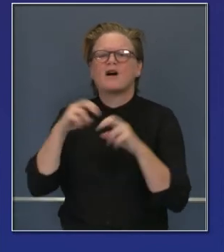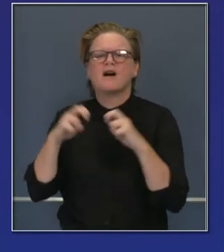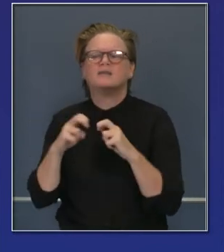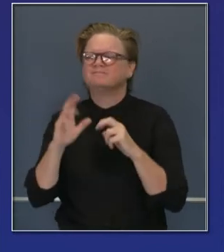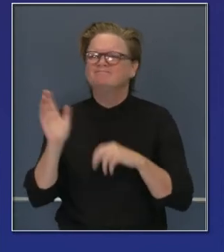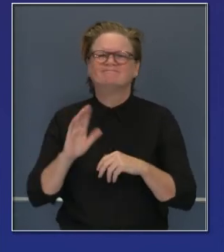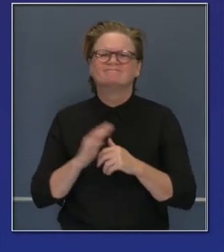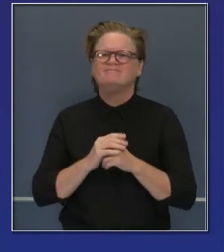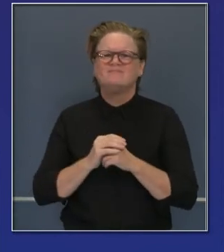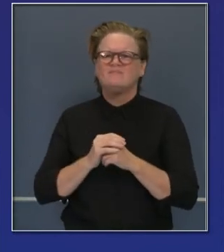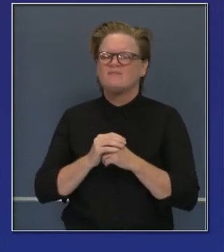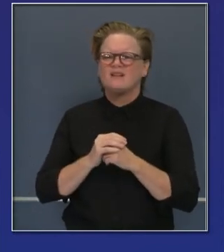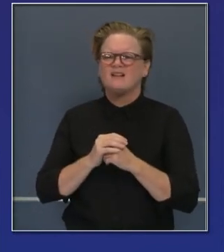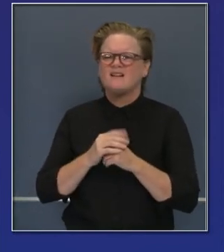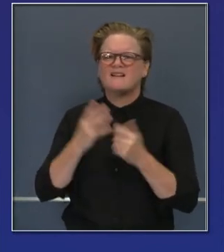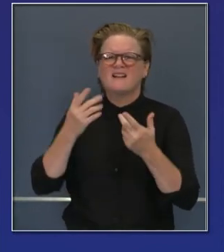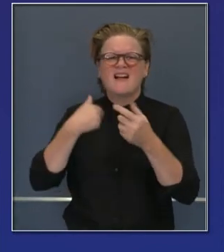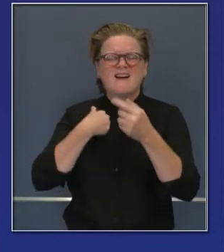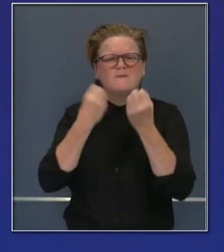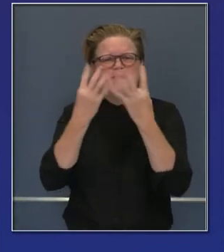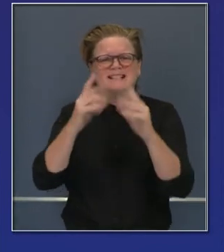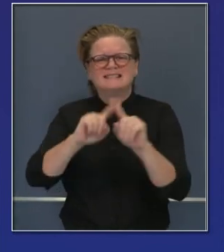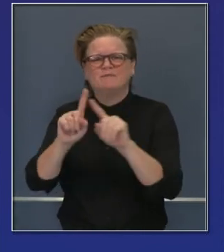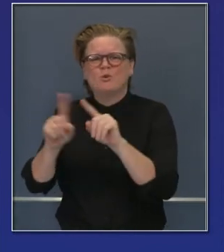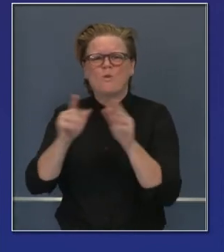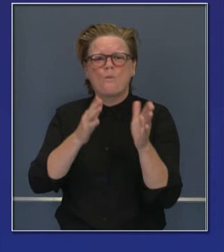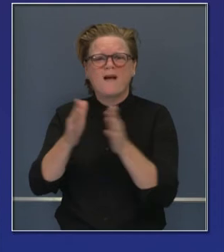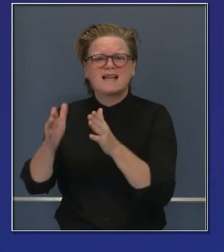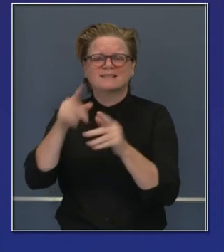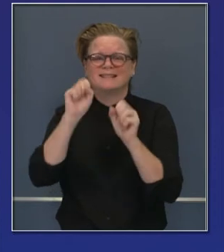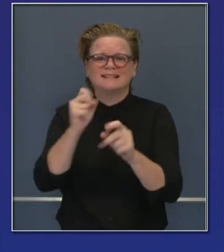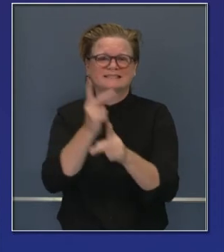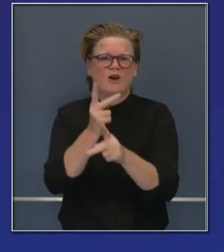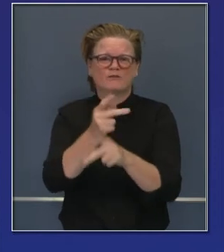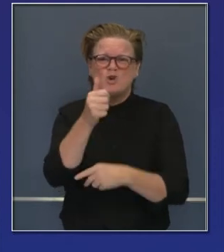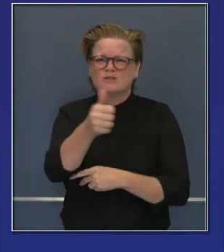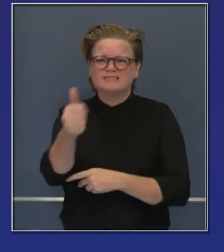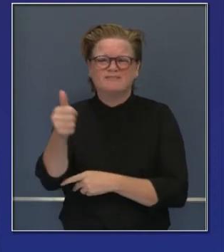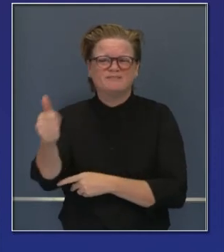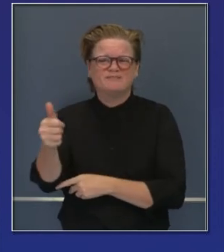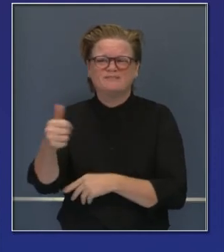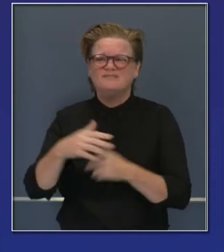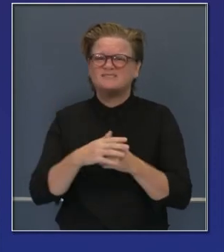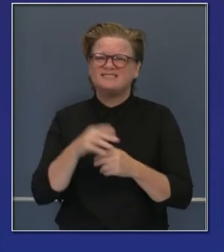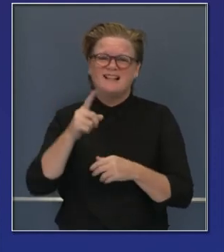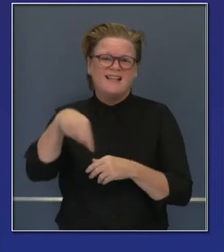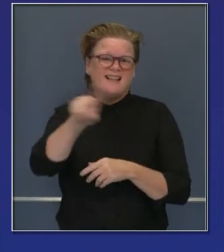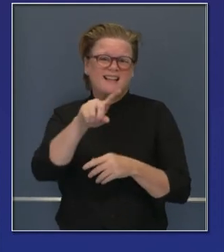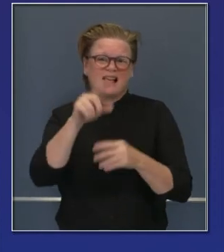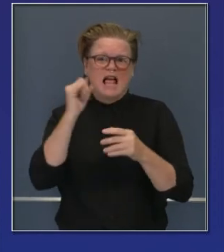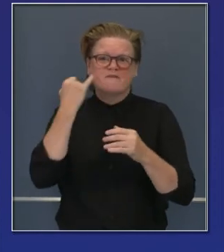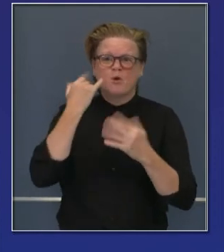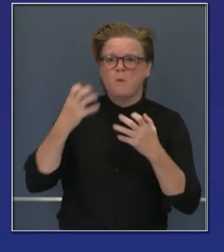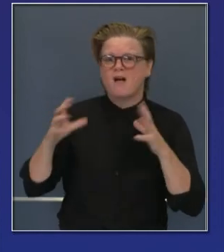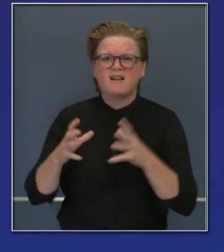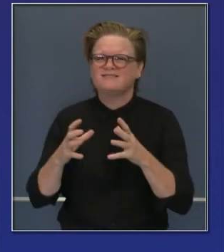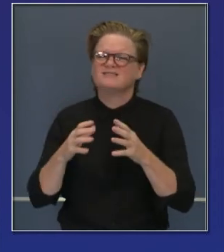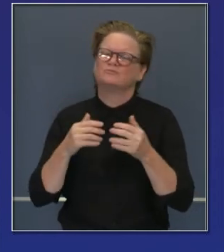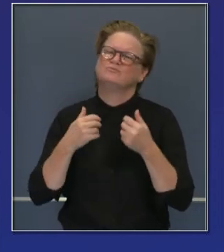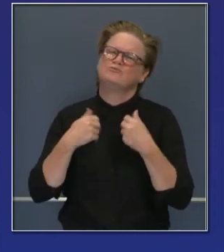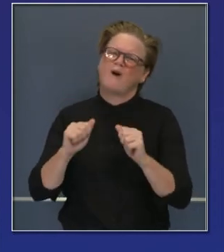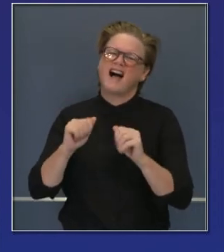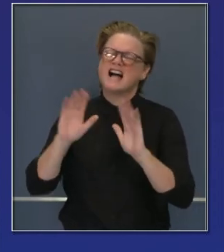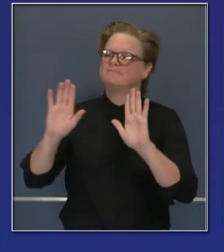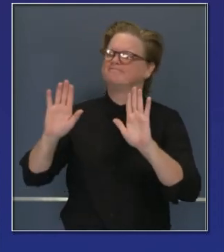podríamos tener sol. Hay opciones todavía para cambiar esos planes y tal vez hacer algo un